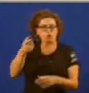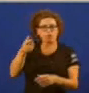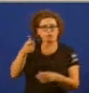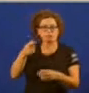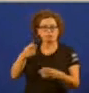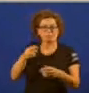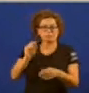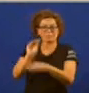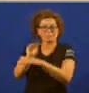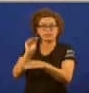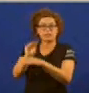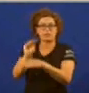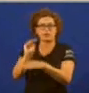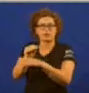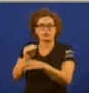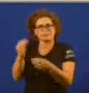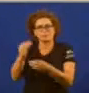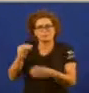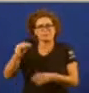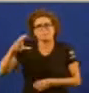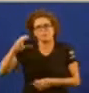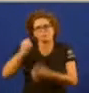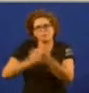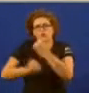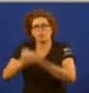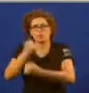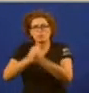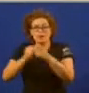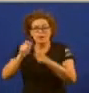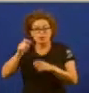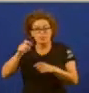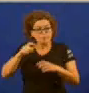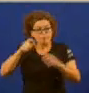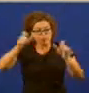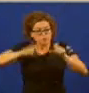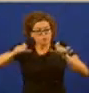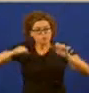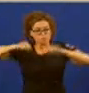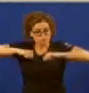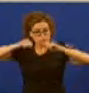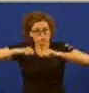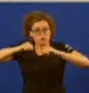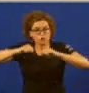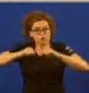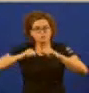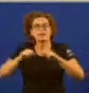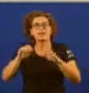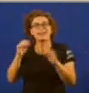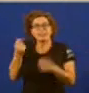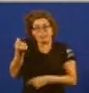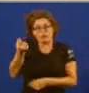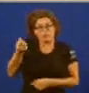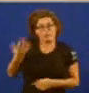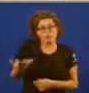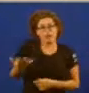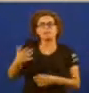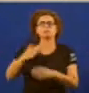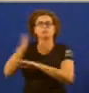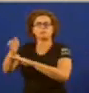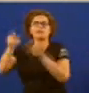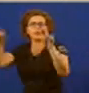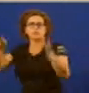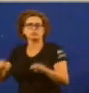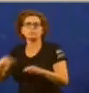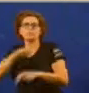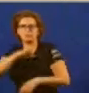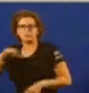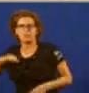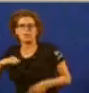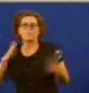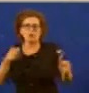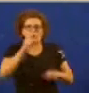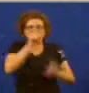contra a corrupción xa ou vimos señor Fejó o que Fisero con os discos de Bárcenas a súa contundencia está en como destruen